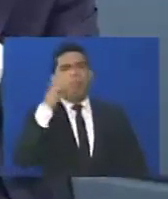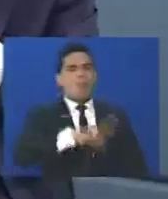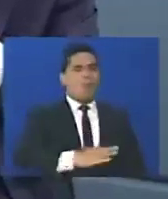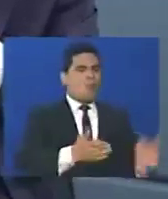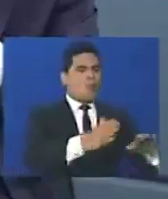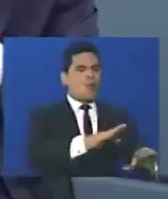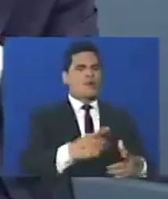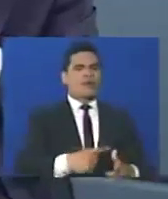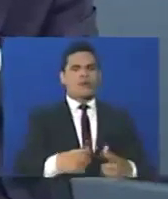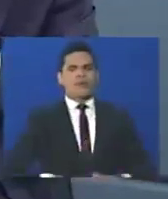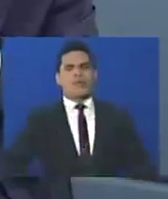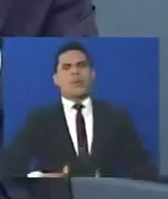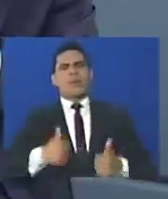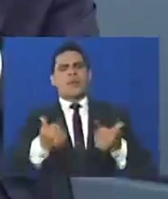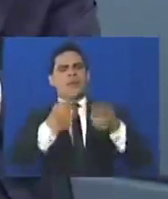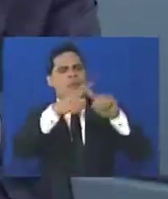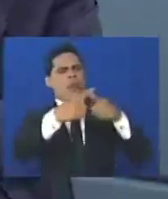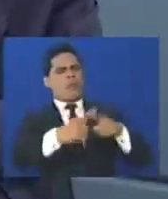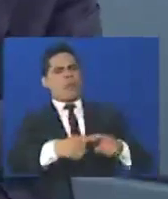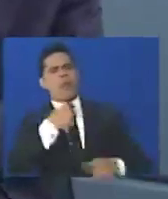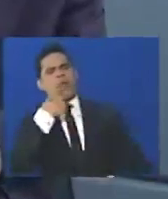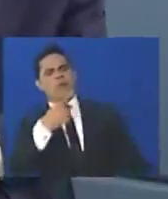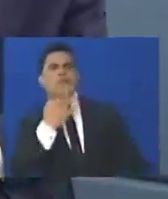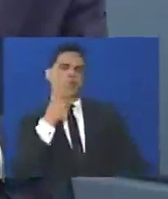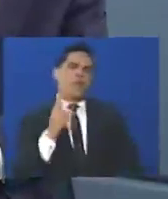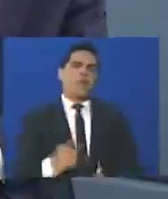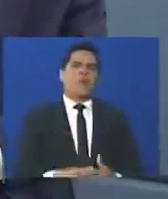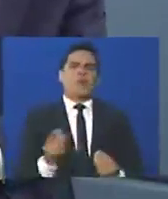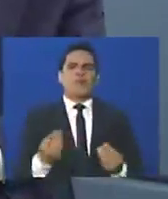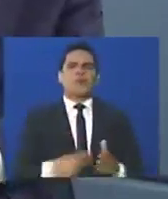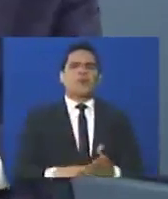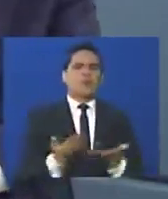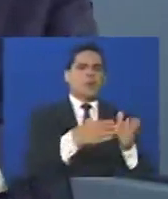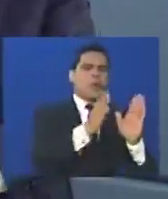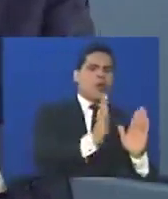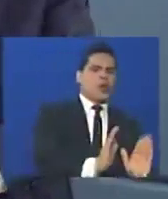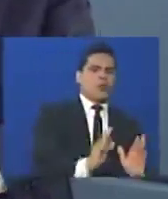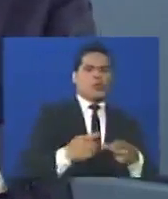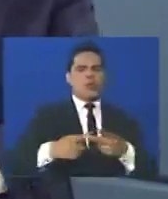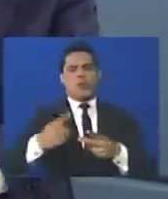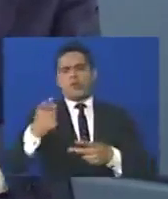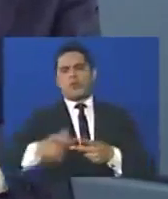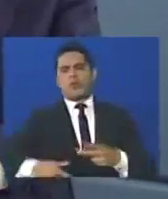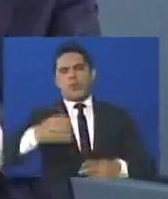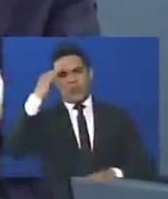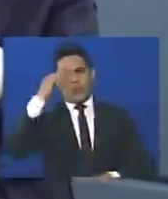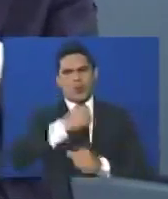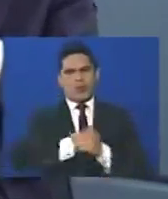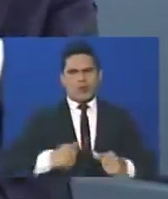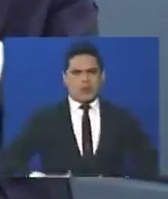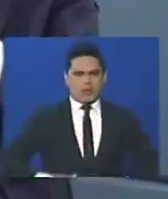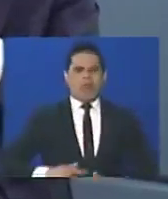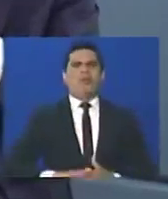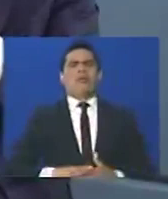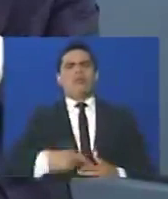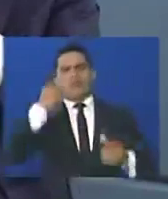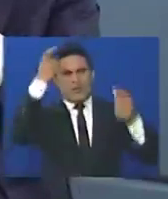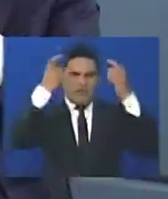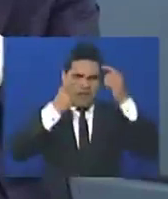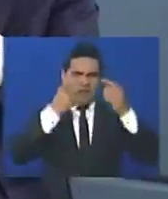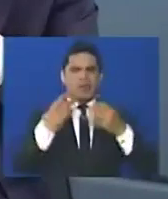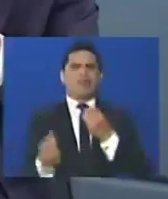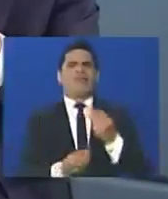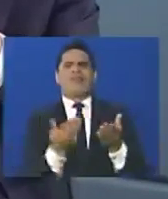es cuando comienzan a hacer estadísticas y dicen, tantos muertos son de los estudiantes, tantos son guardias, tantos son chavistas. Cuando ya comienzan